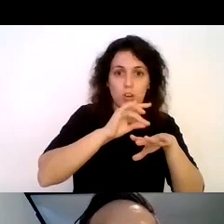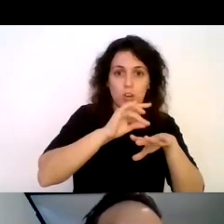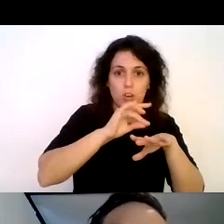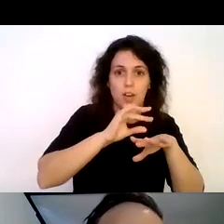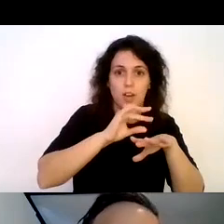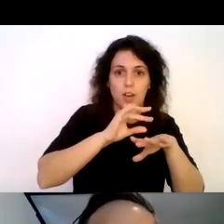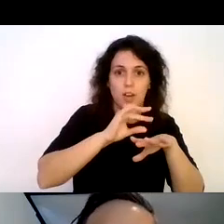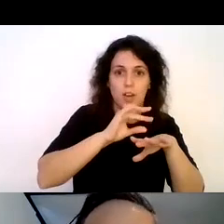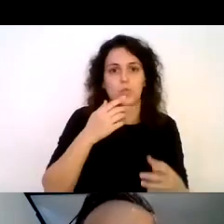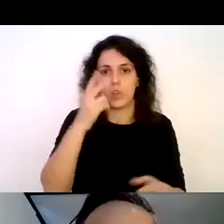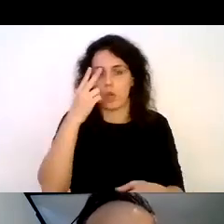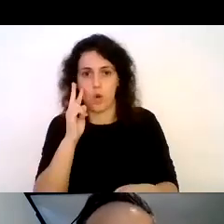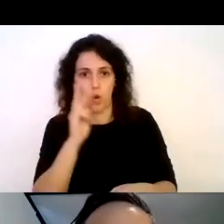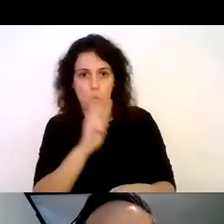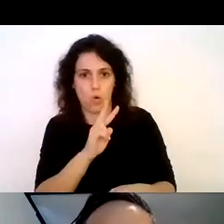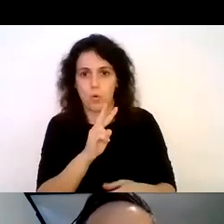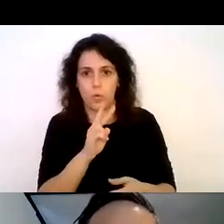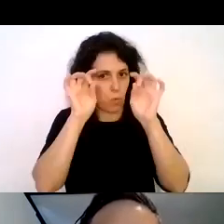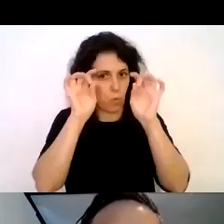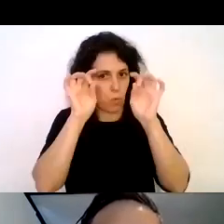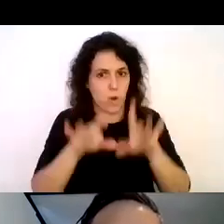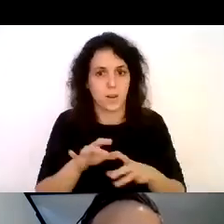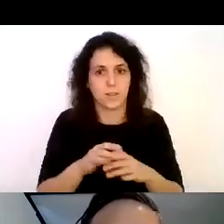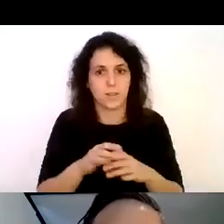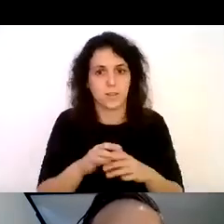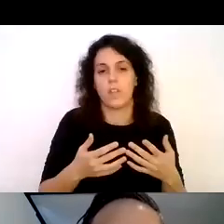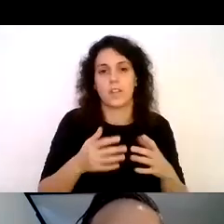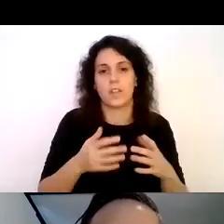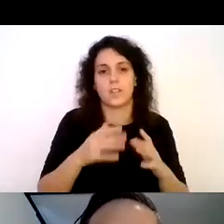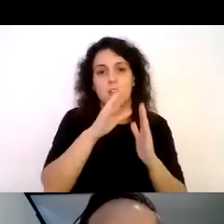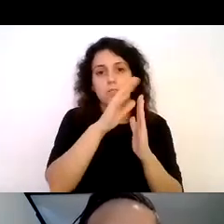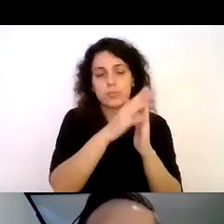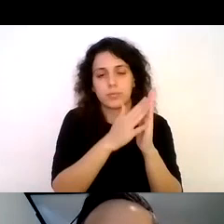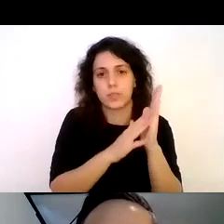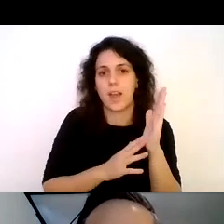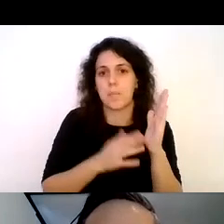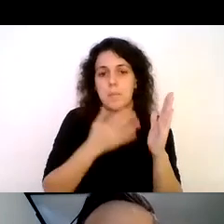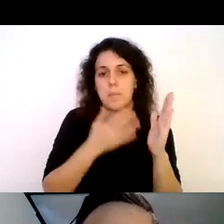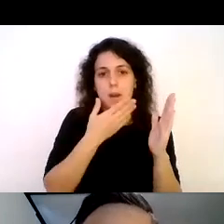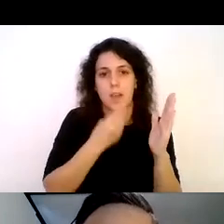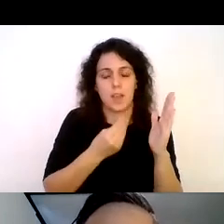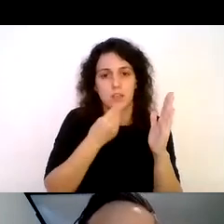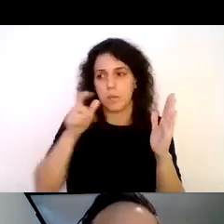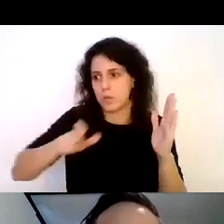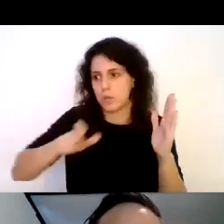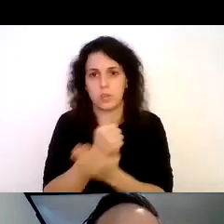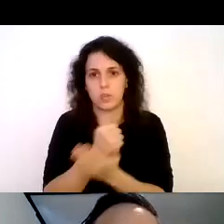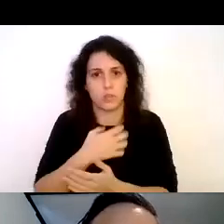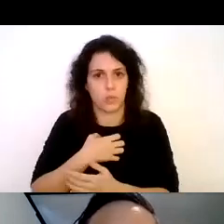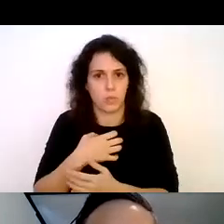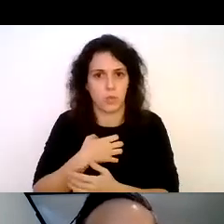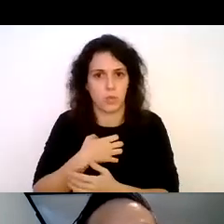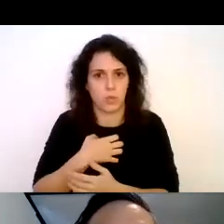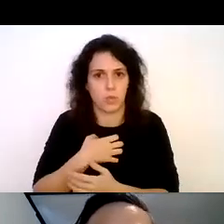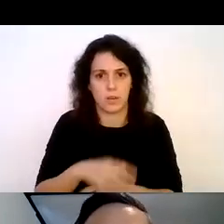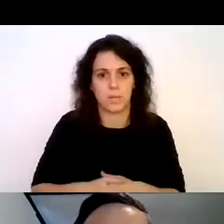así que en sus palabras ellos pudieron ver esta preciosa ave que no todos han tenido la posibilidad de observar. Bueno luego